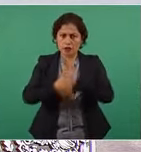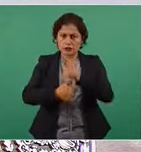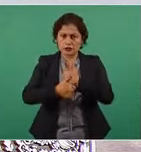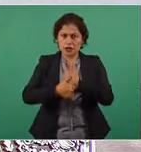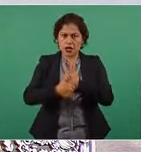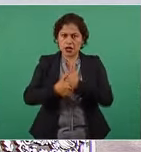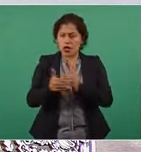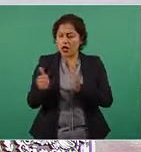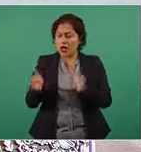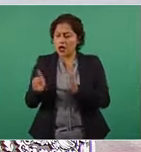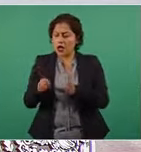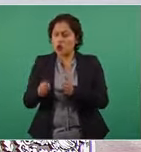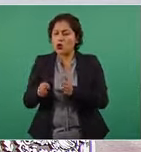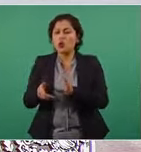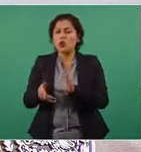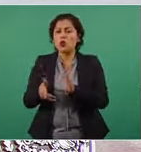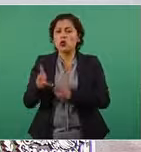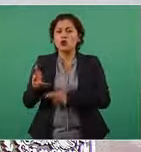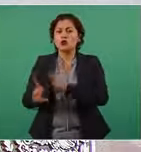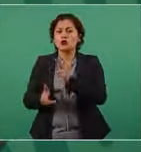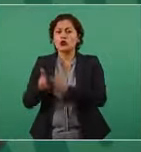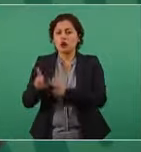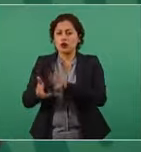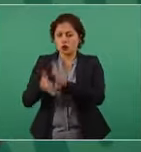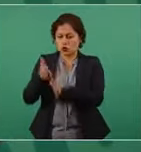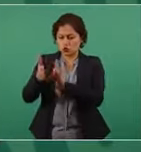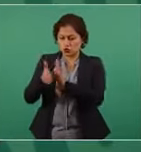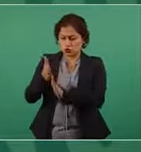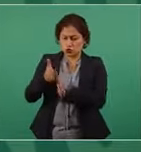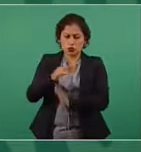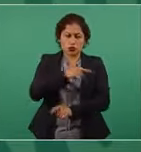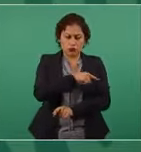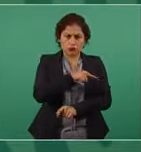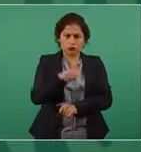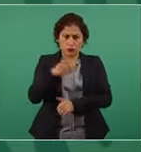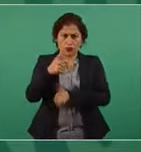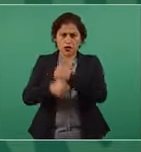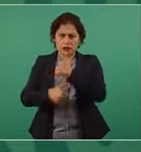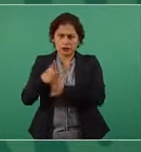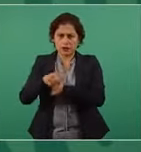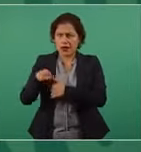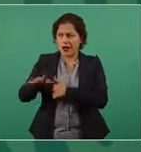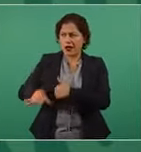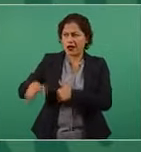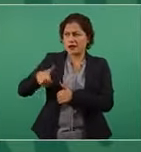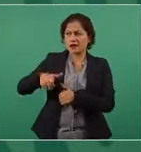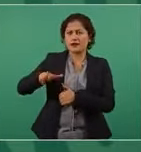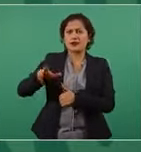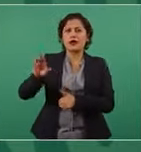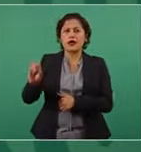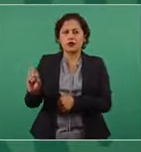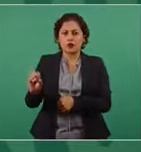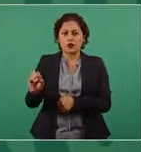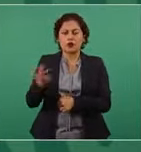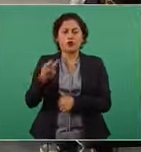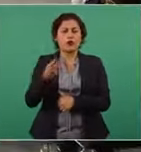tramo del tren en Quintana Roo, pero no